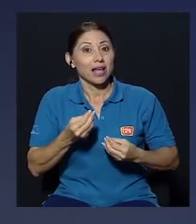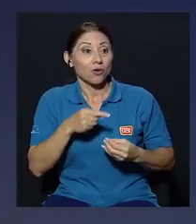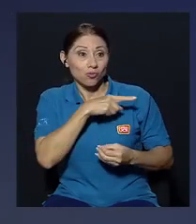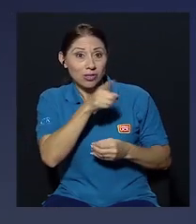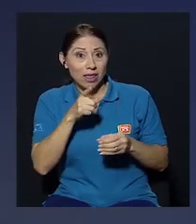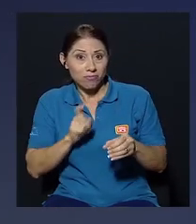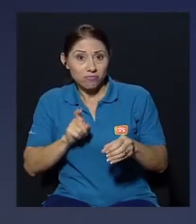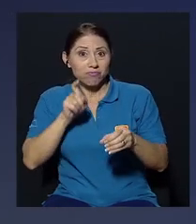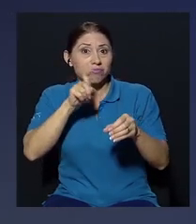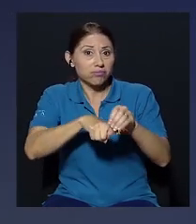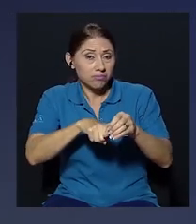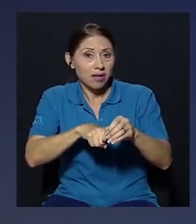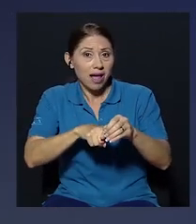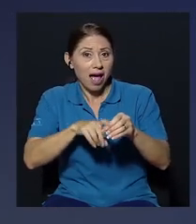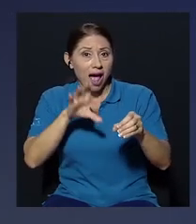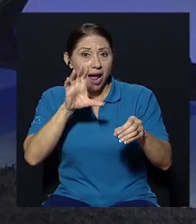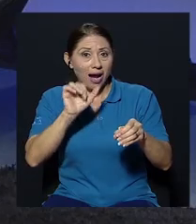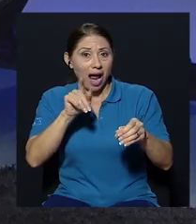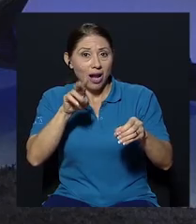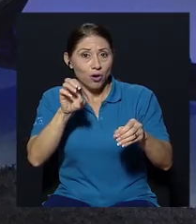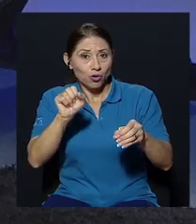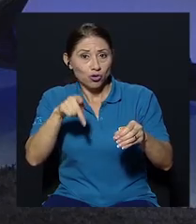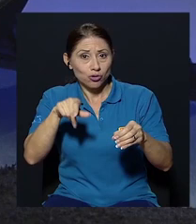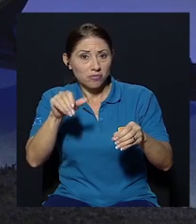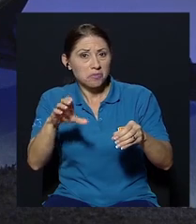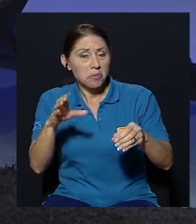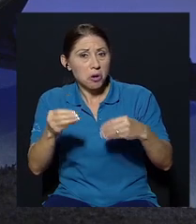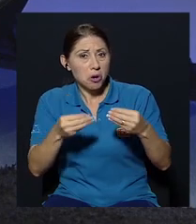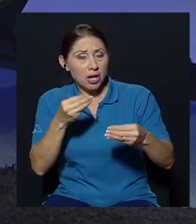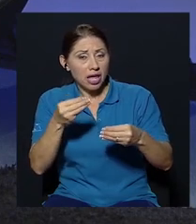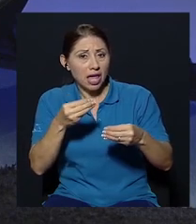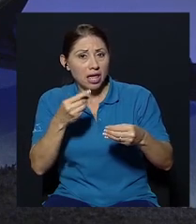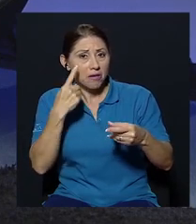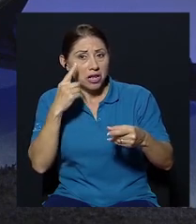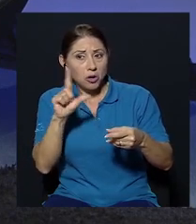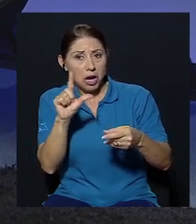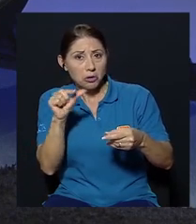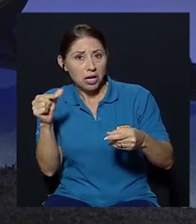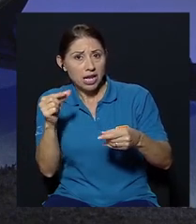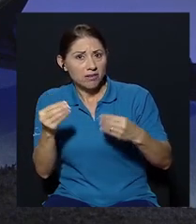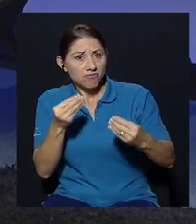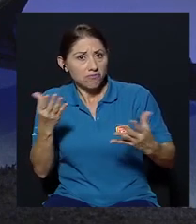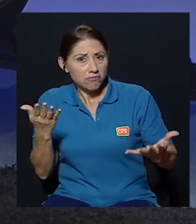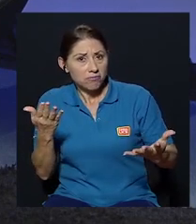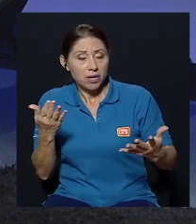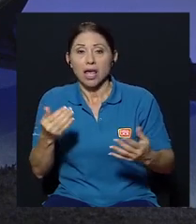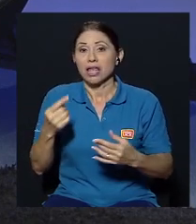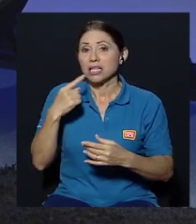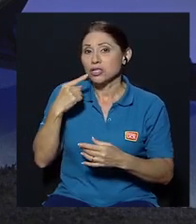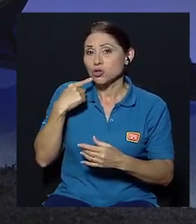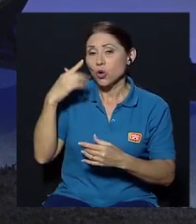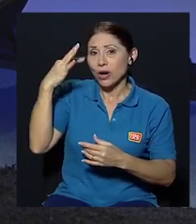a Carlos? yo creo que es una una cosa que nos ayuda muchísimo por la imagen que tiene